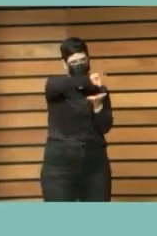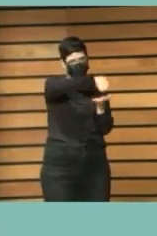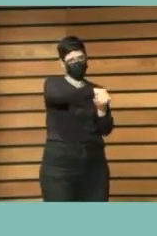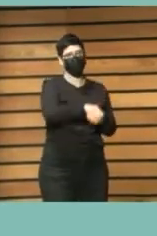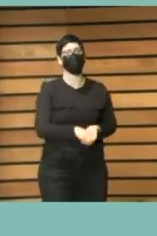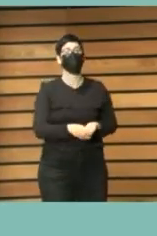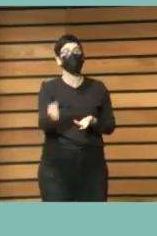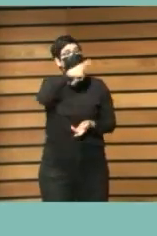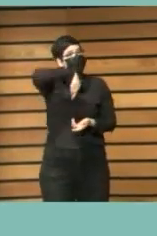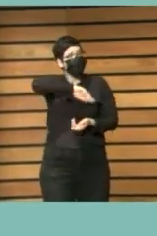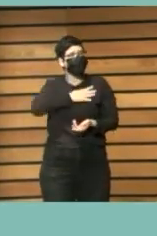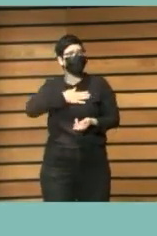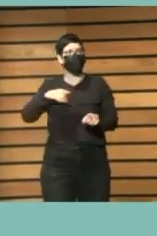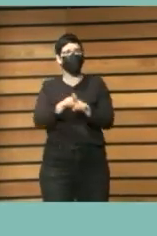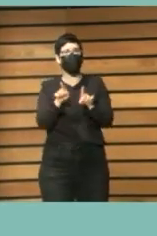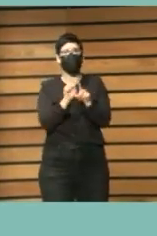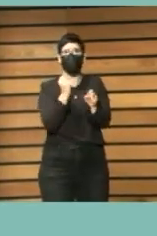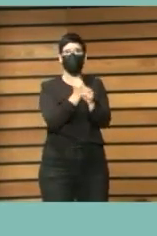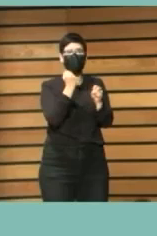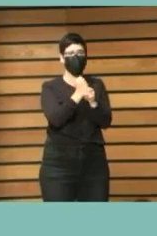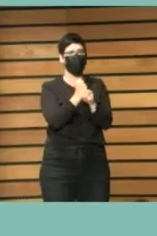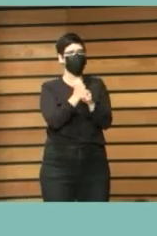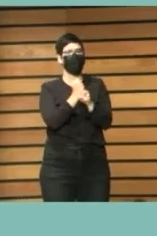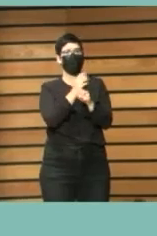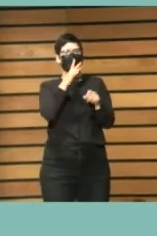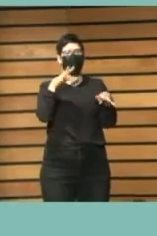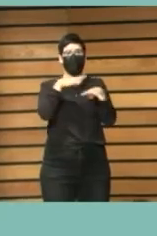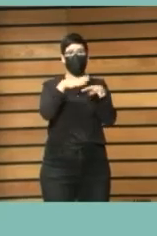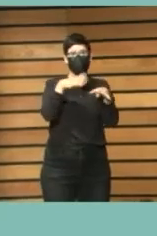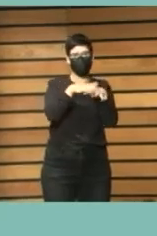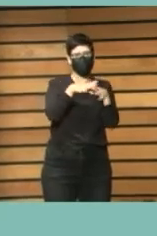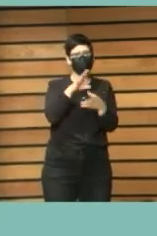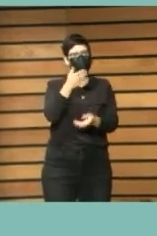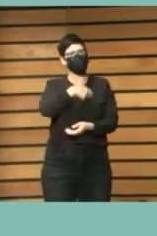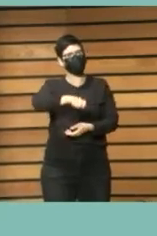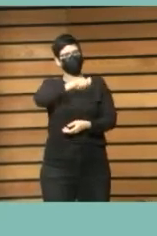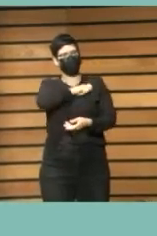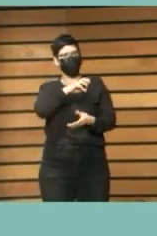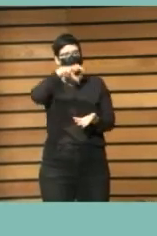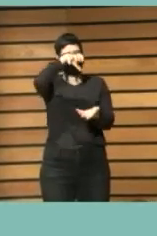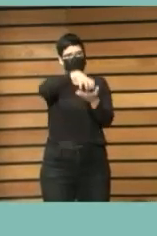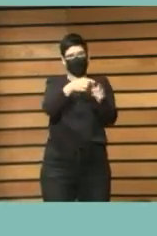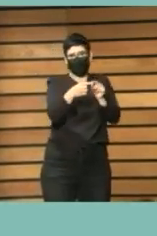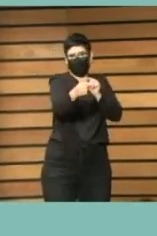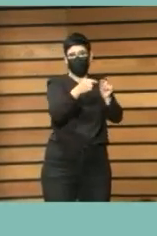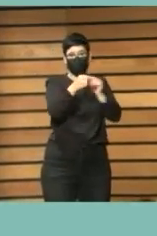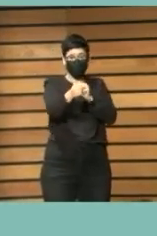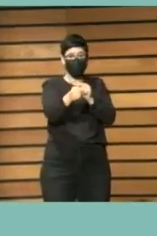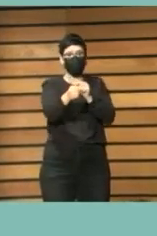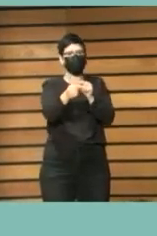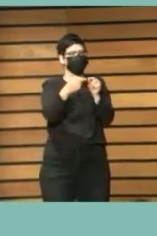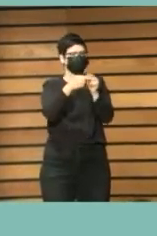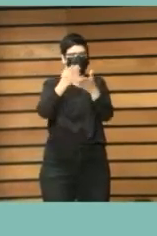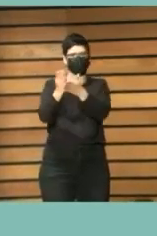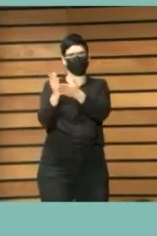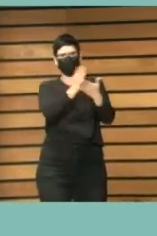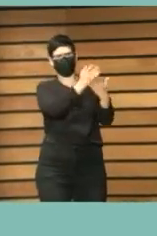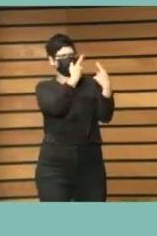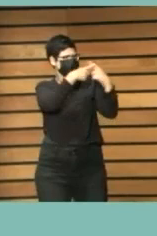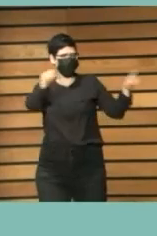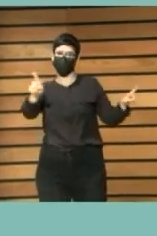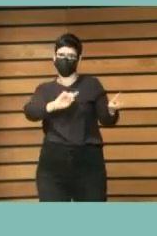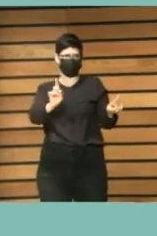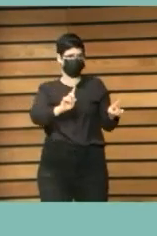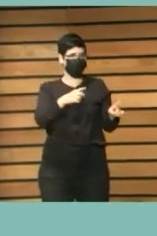de modo diferenciado a la red española de telecentros que conocemos perfectamente y valoramos el trabajo que han venido haciendo en los